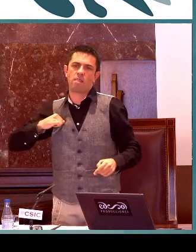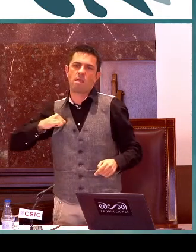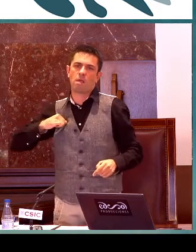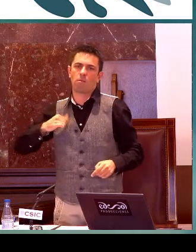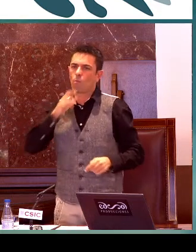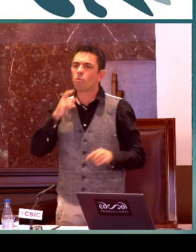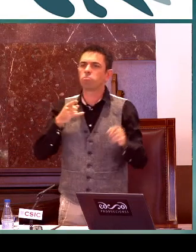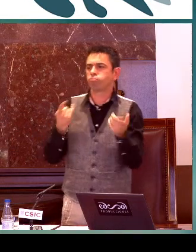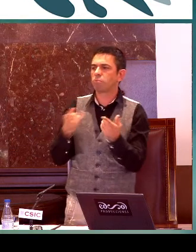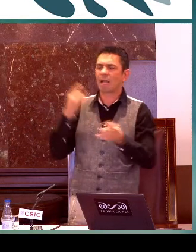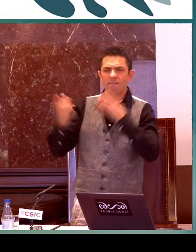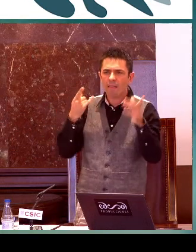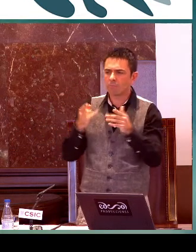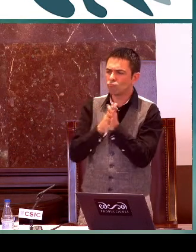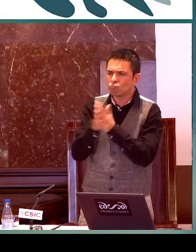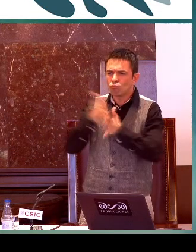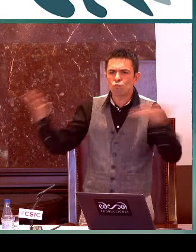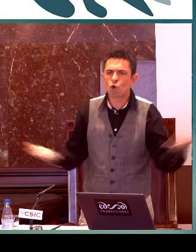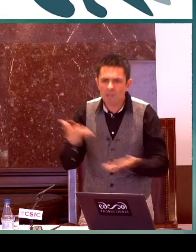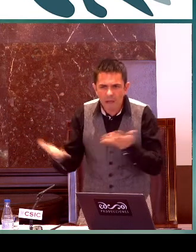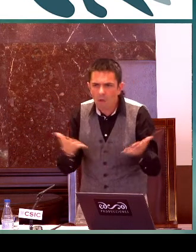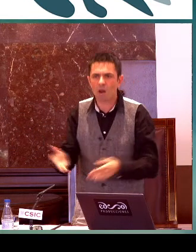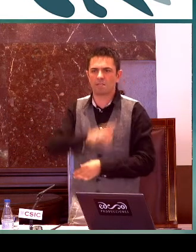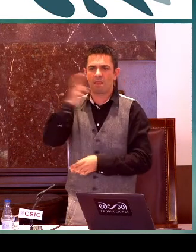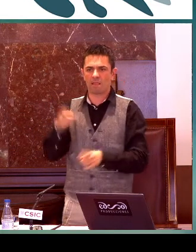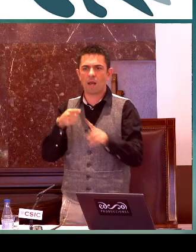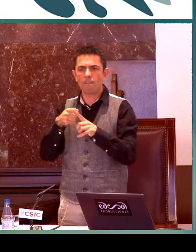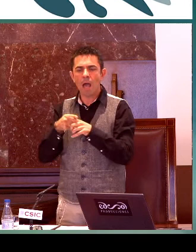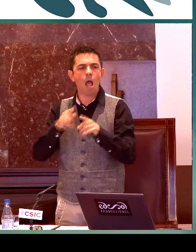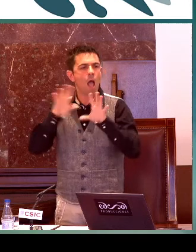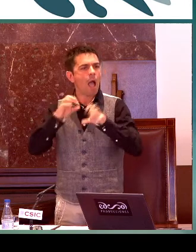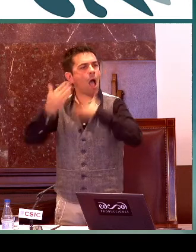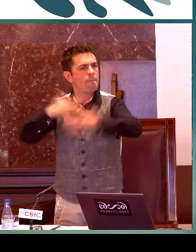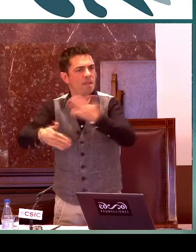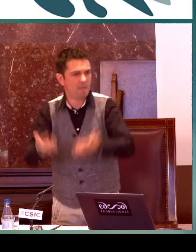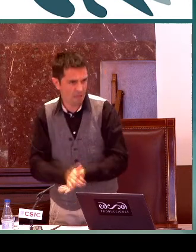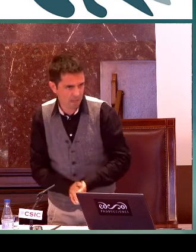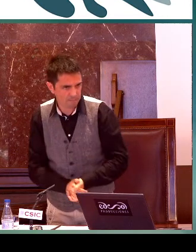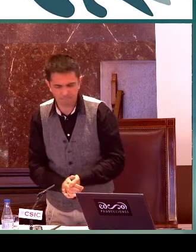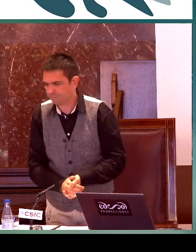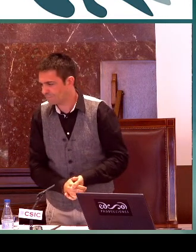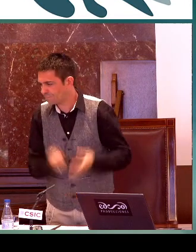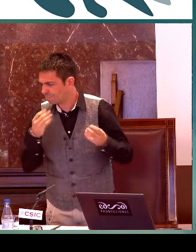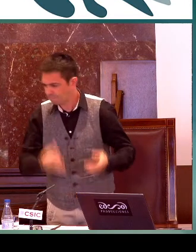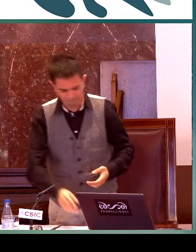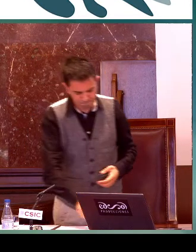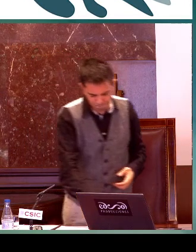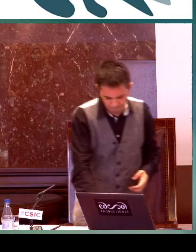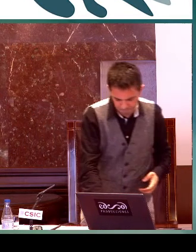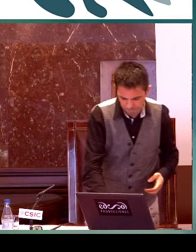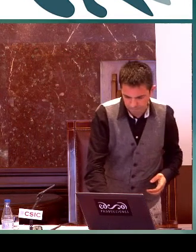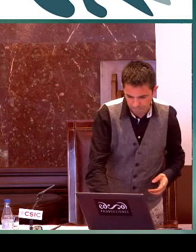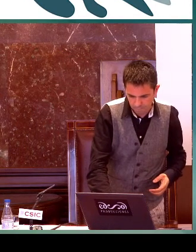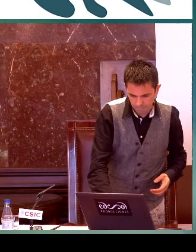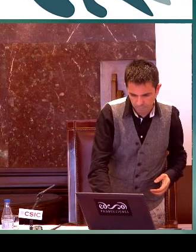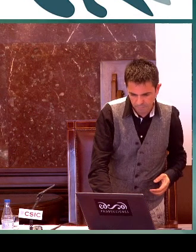emprender independencia total y motivación para poder aprender esta lengua